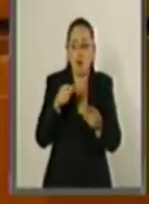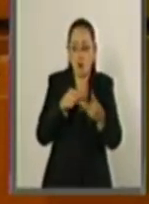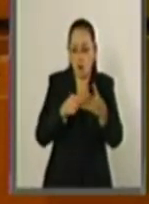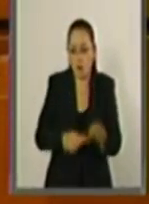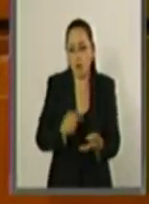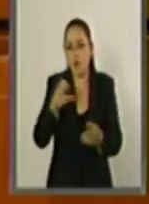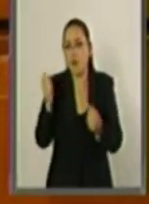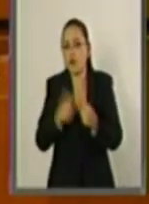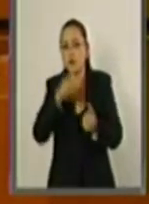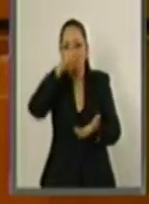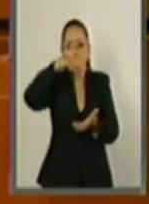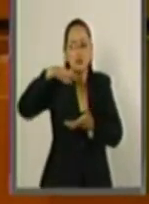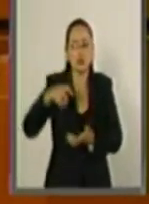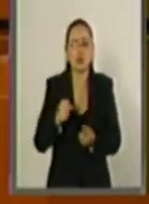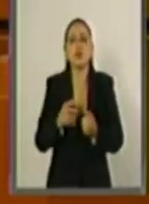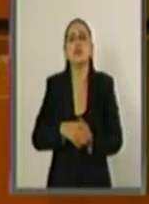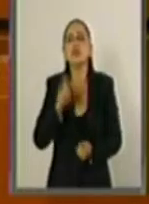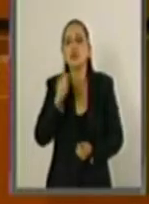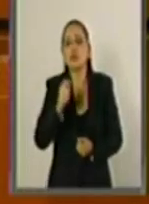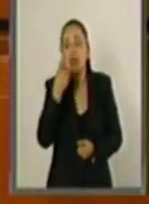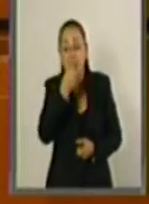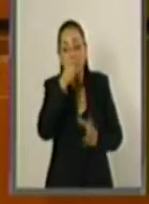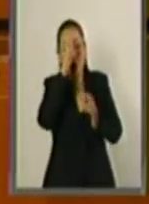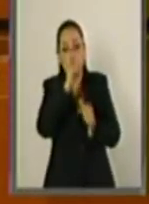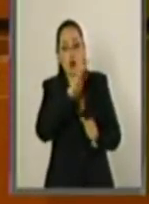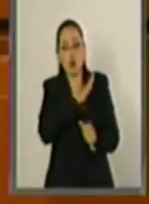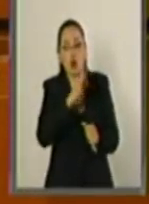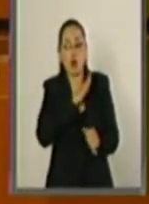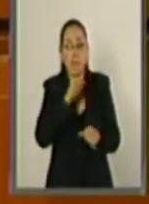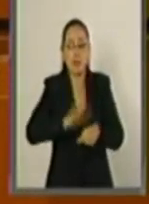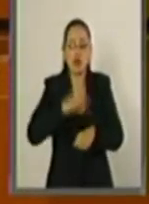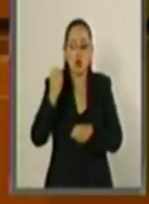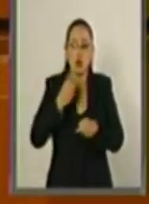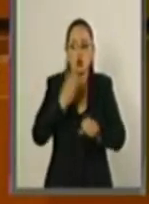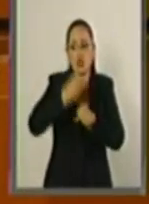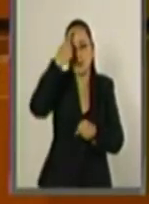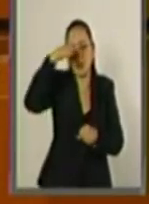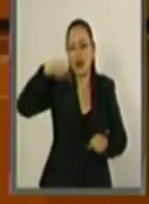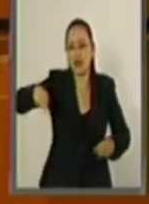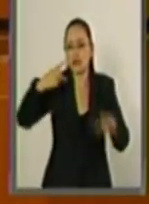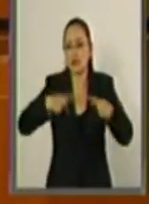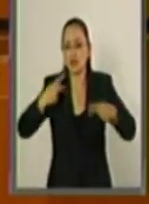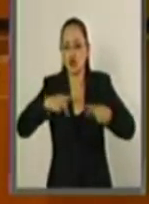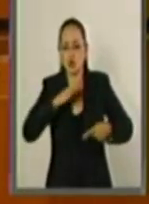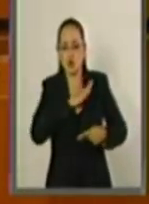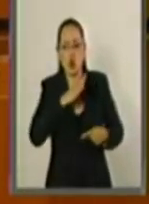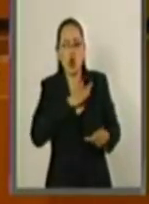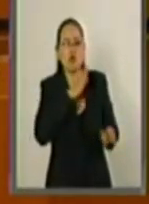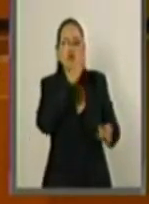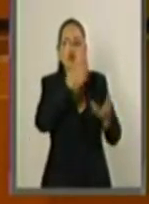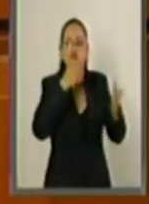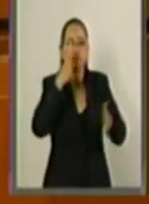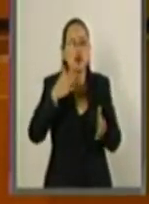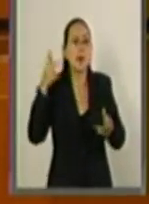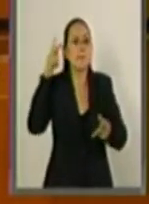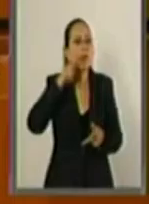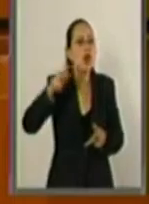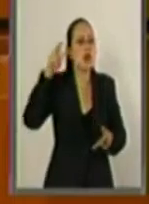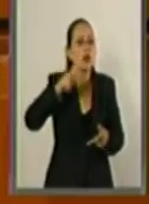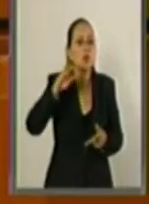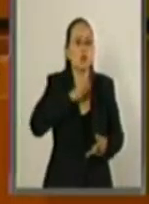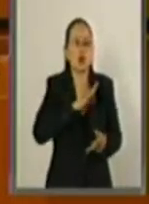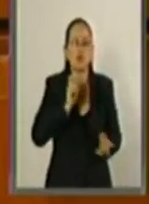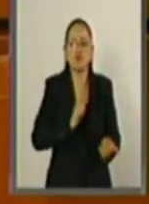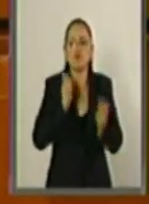El acuerdo posibilitará el incremento de alternativas para los usuarios del Servicio Aéreo Internacional al permitir que la